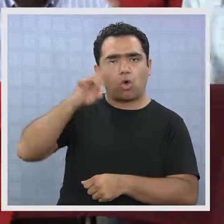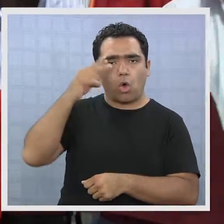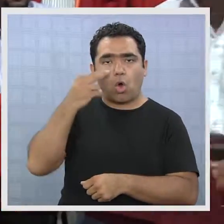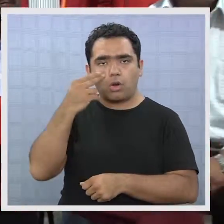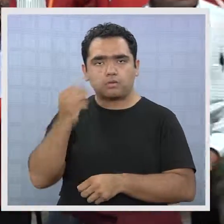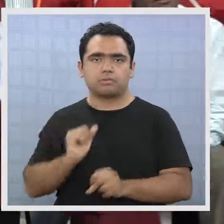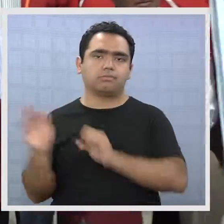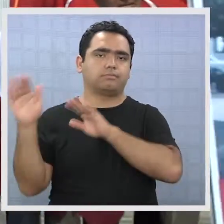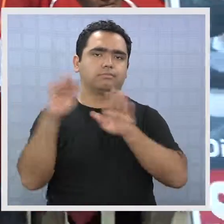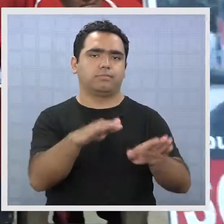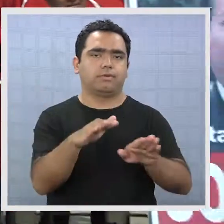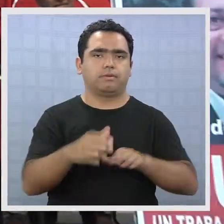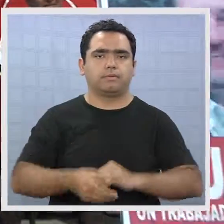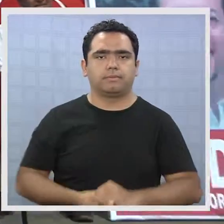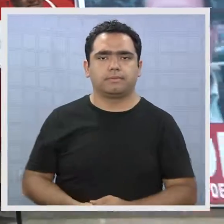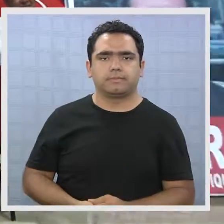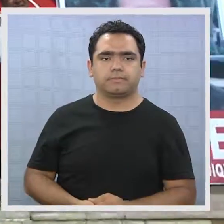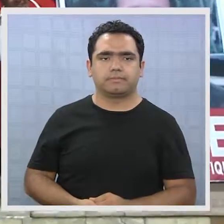respaldar.